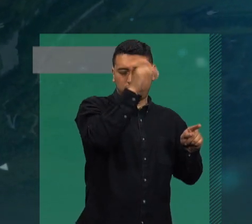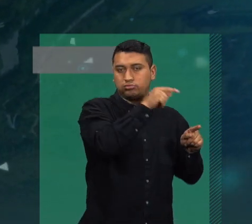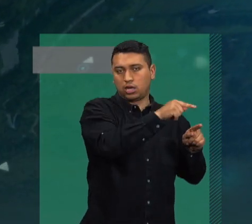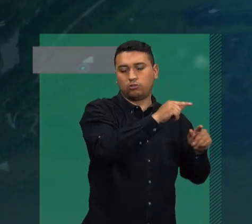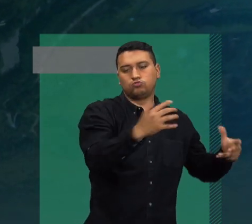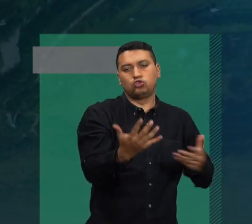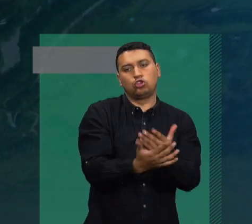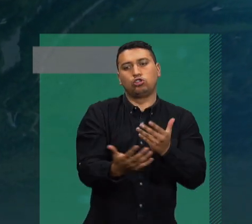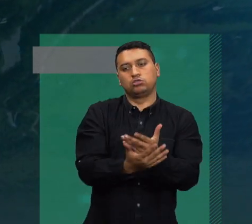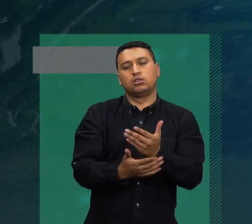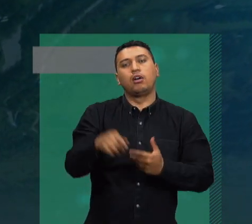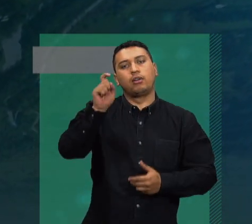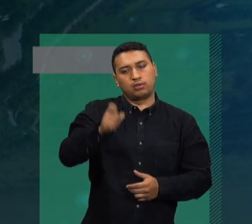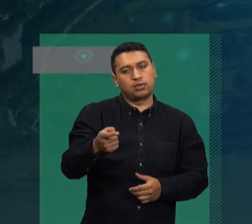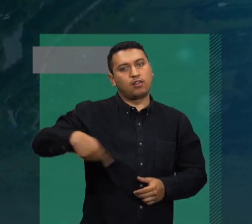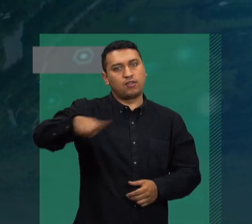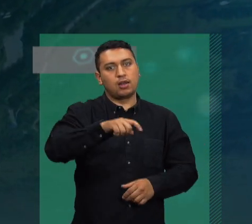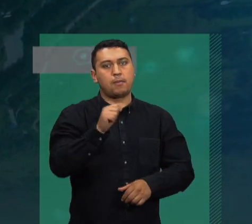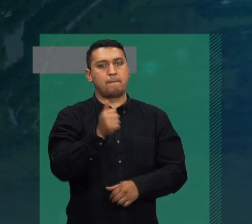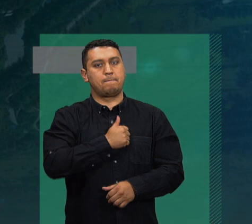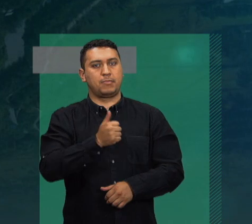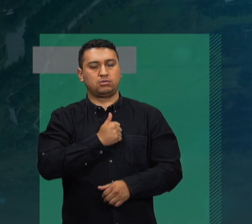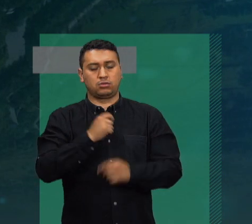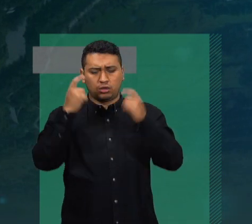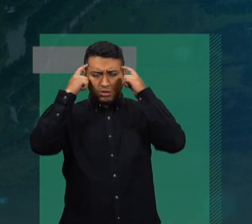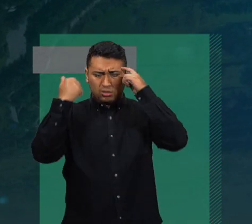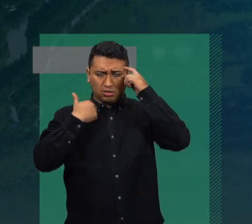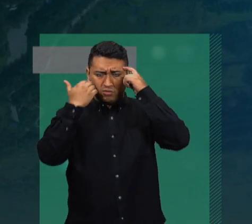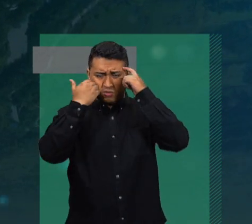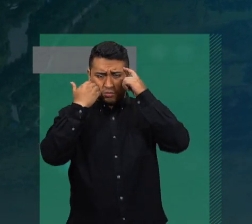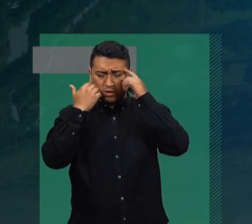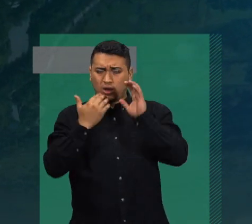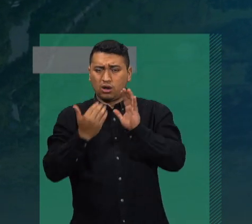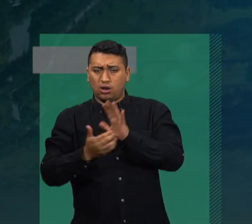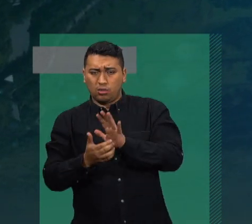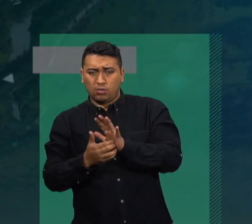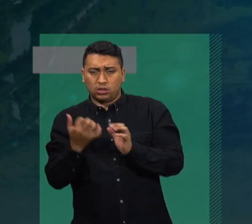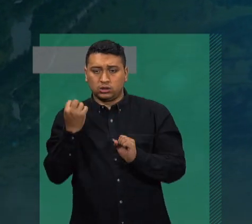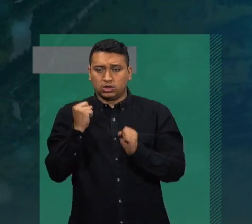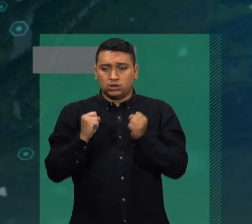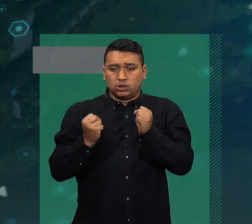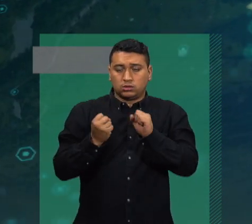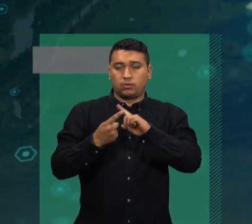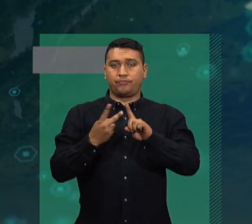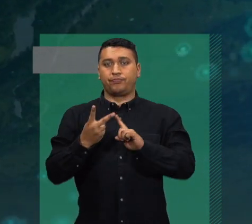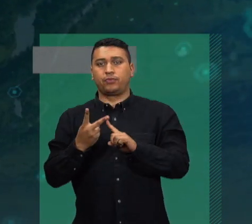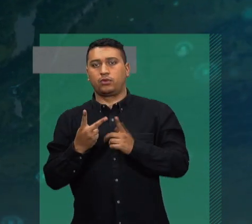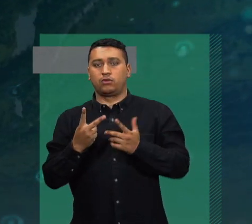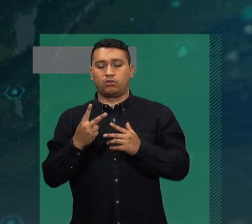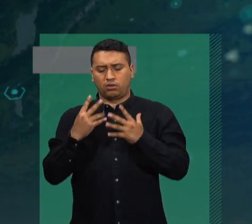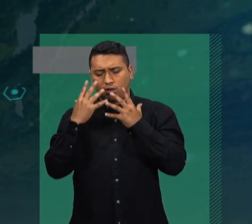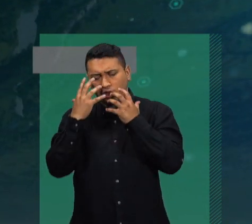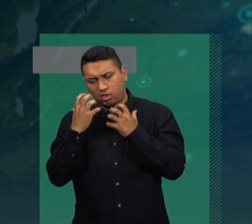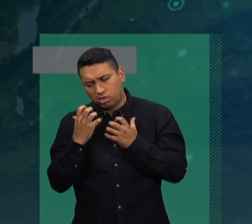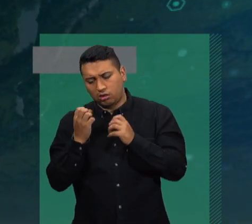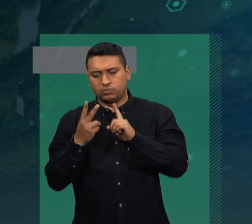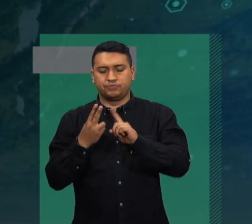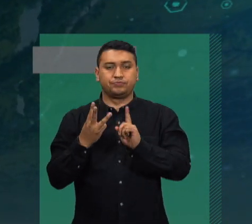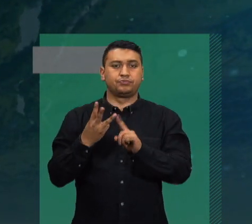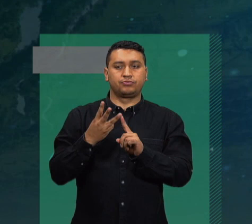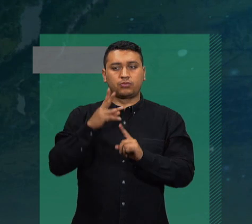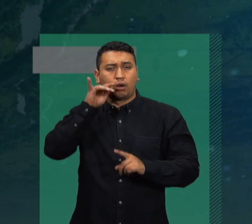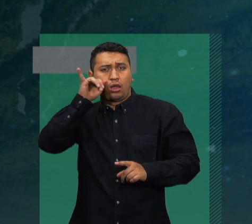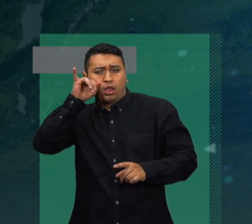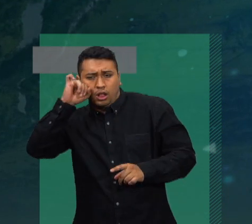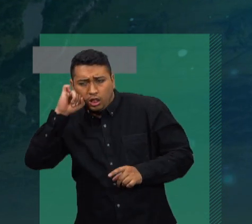esos sentimientos, reconocer la ansiedad, reconocer la tristeza, la incertidumbre, pero no dejarnos llevar necesariamente por ese sentimiento. Reconocer